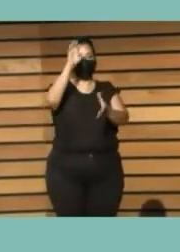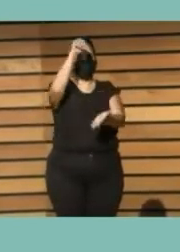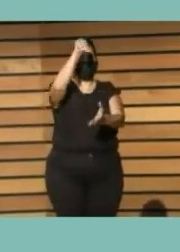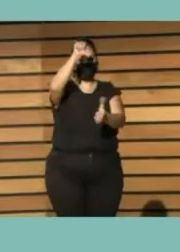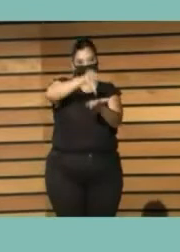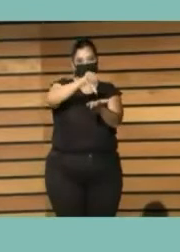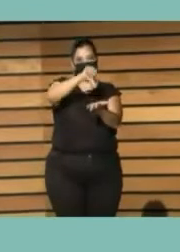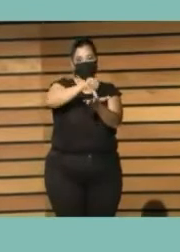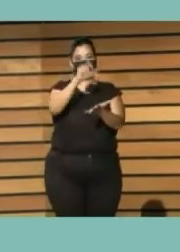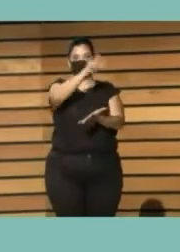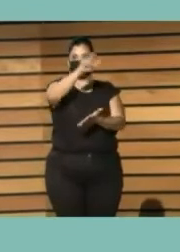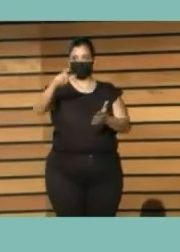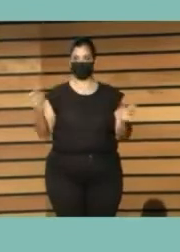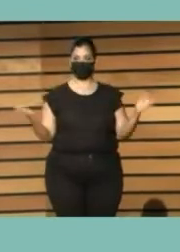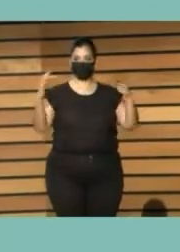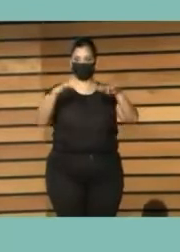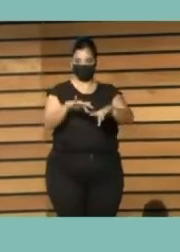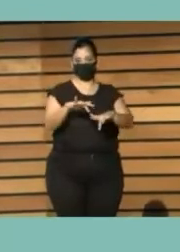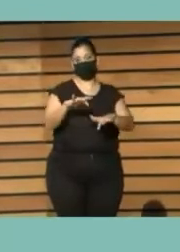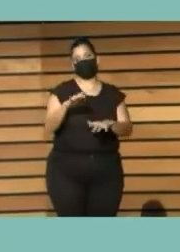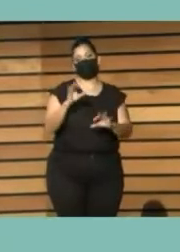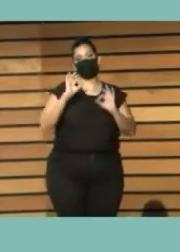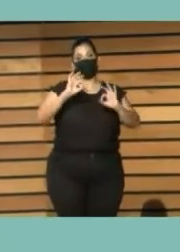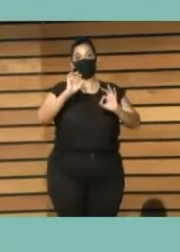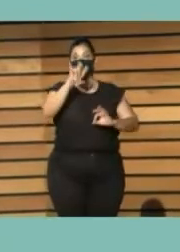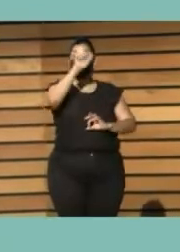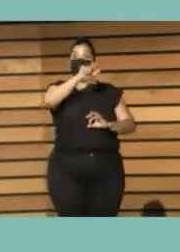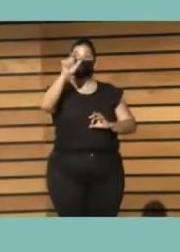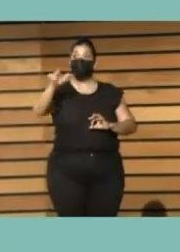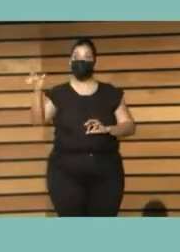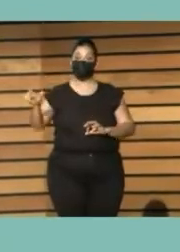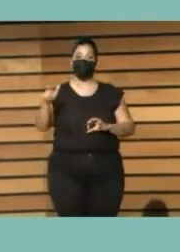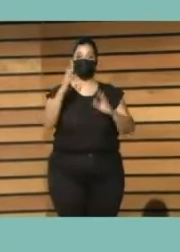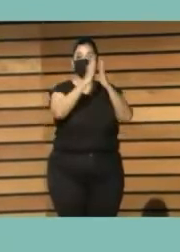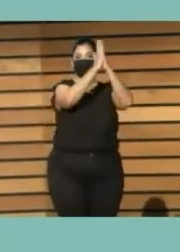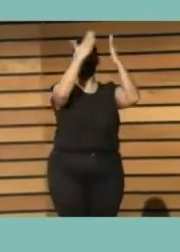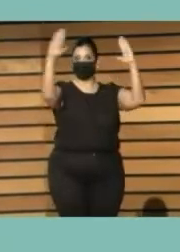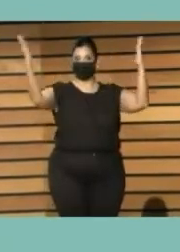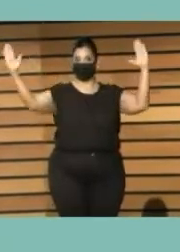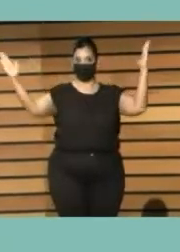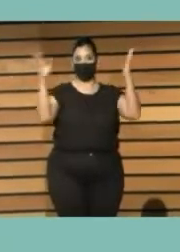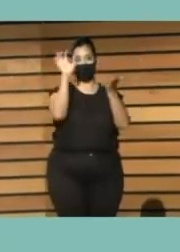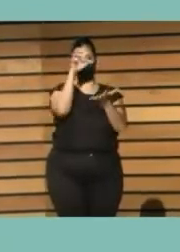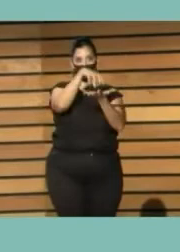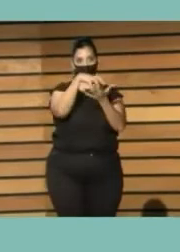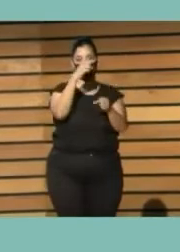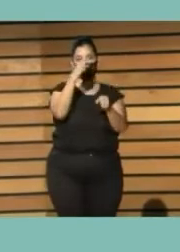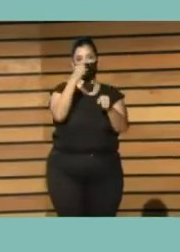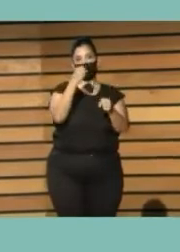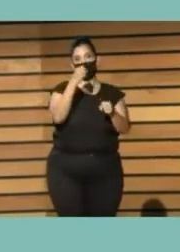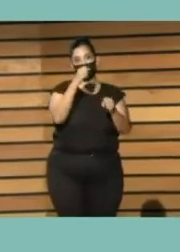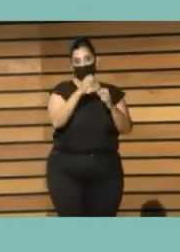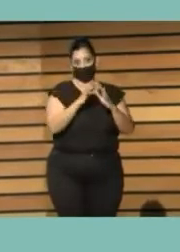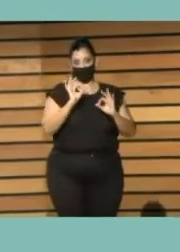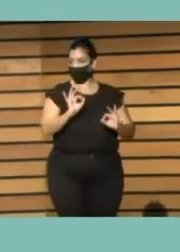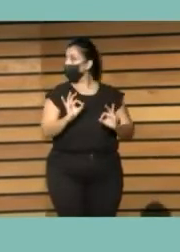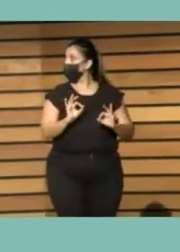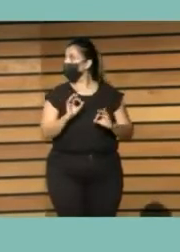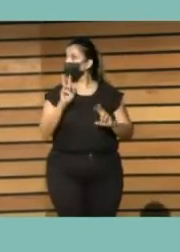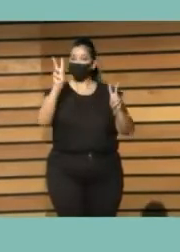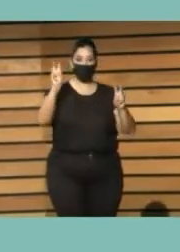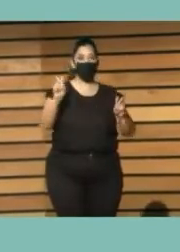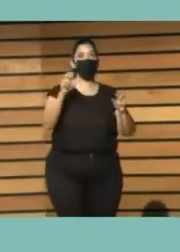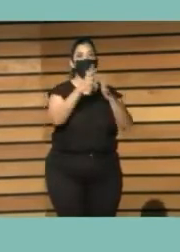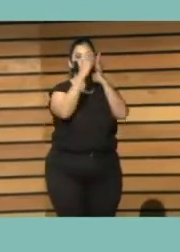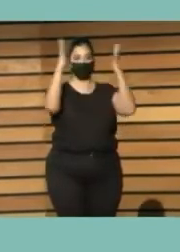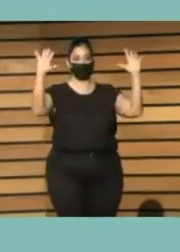Esta búsqueda de equilibrio conecta con la visión y perspectiva del papel de las bibliotecas públicas en la consecución de los Objetivos de Desarrollo Sostenible